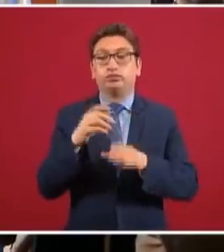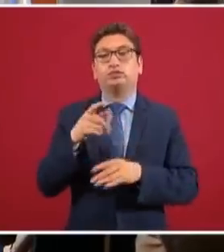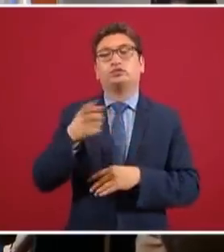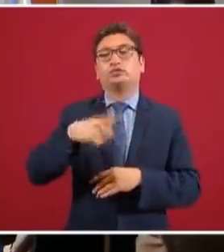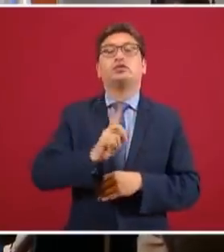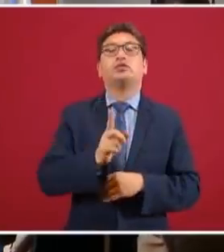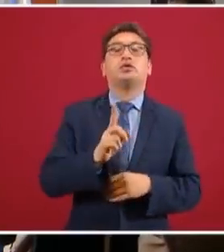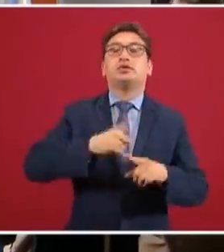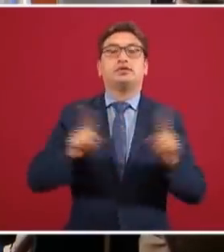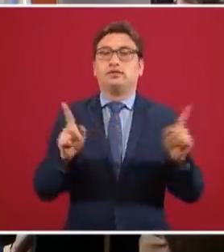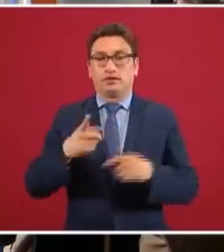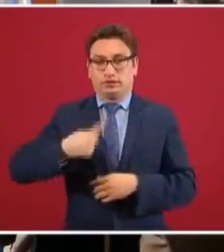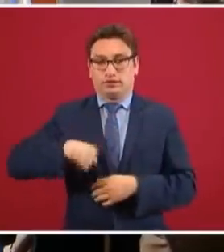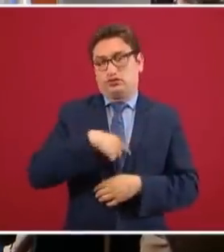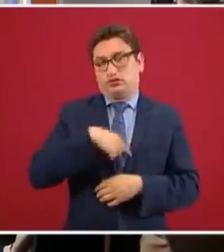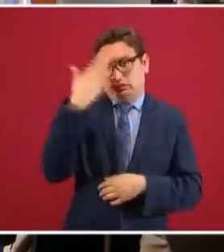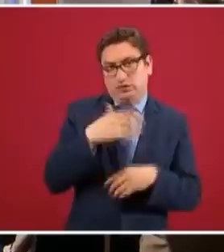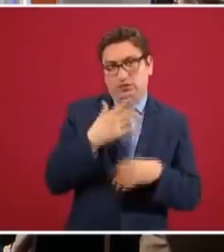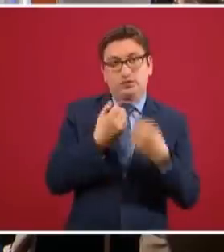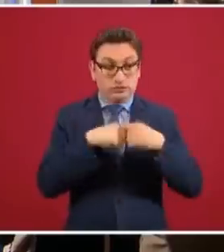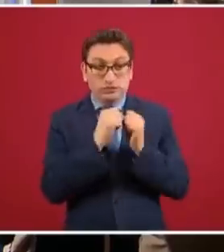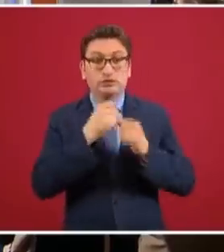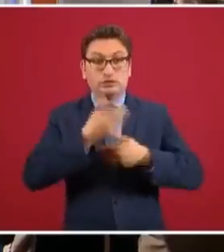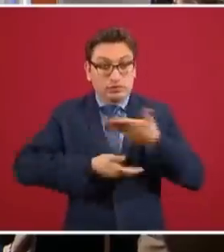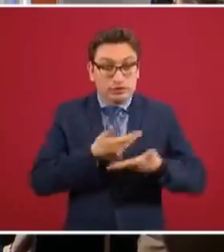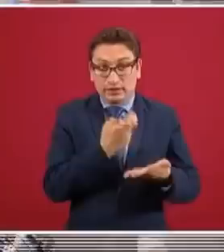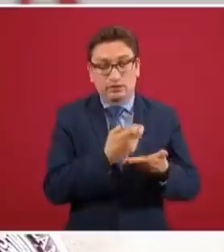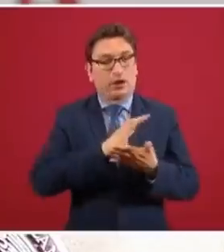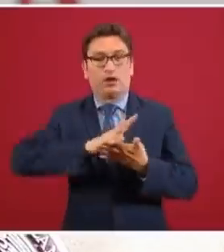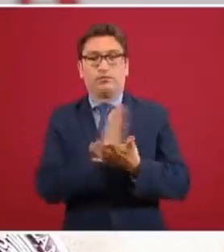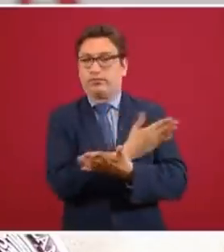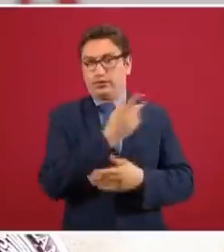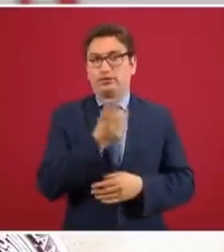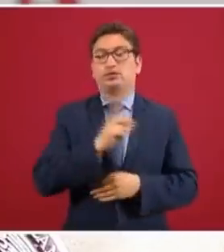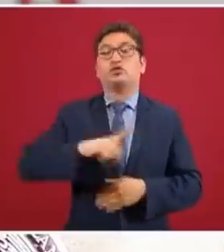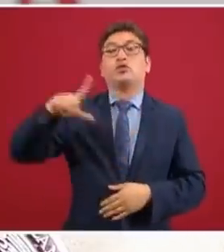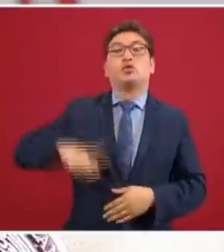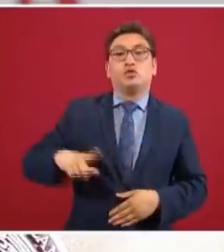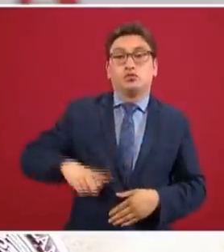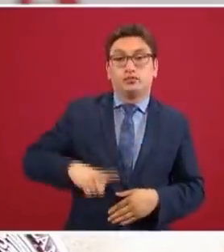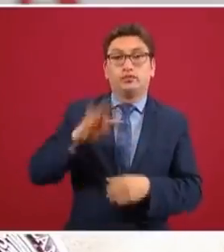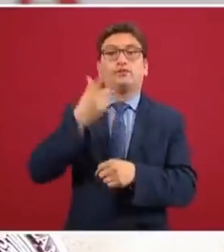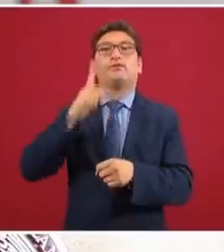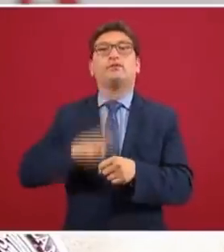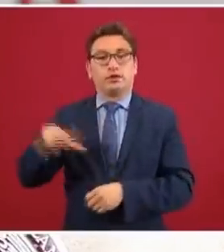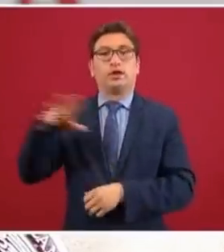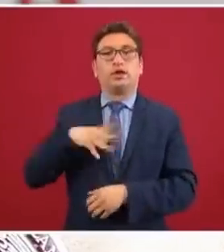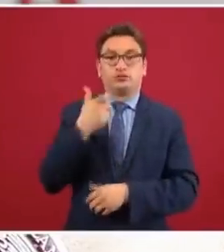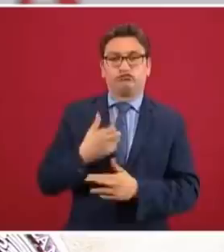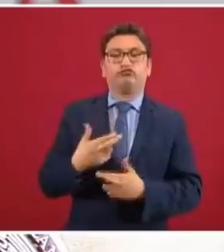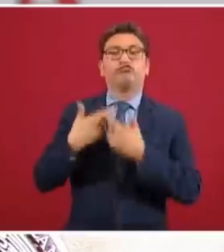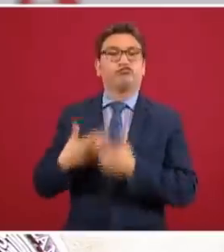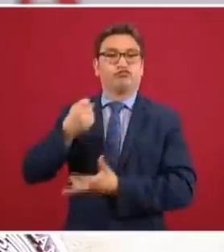operamos nuestros seguros, nuestros servicios, sino que son fondos del gobierno federal que se